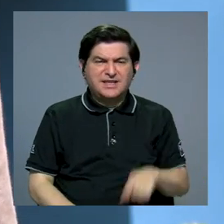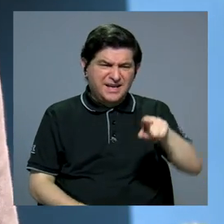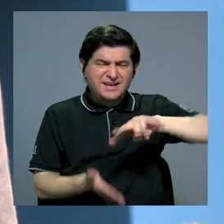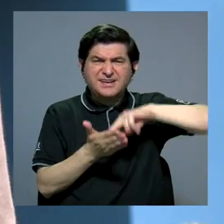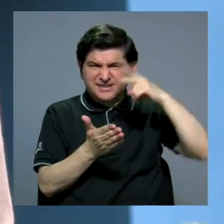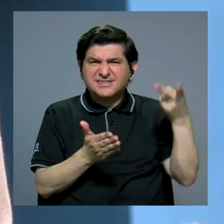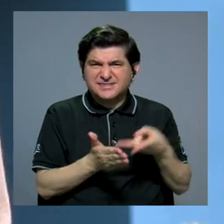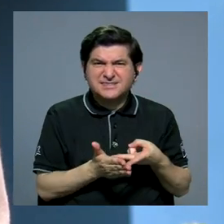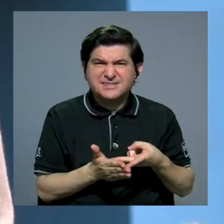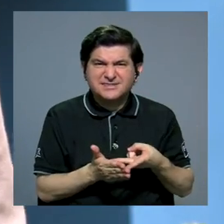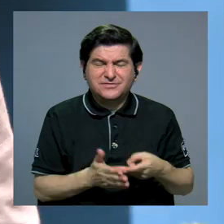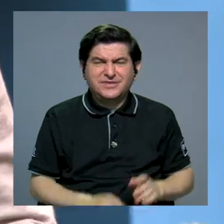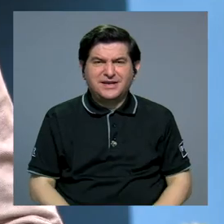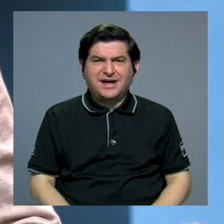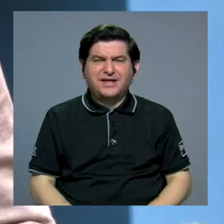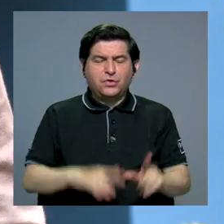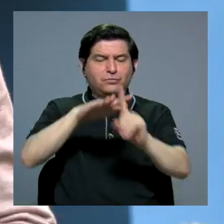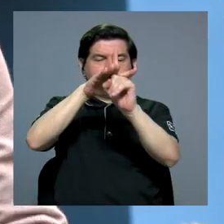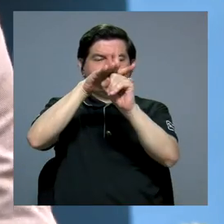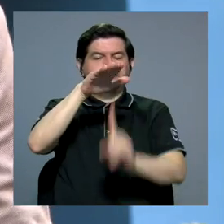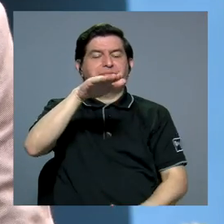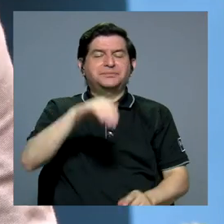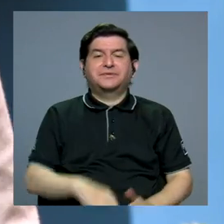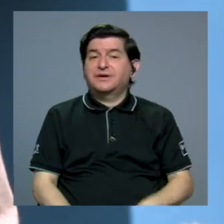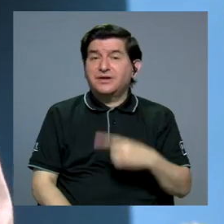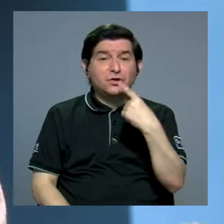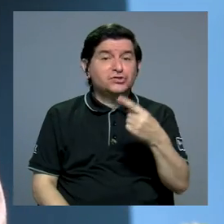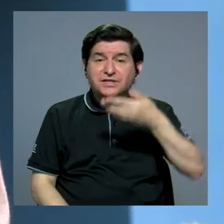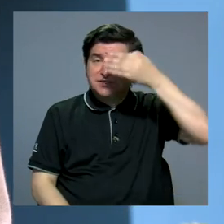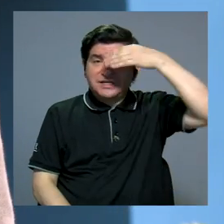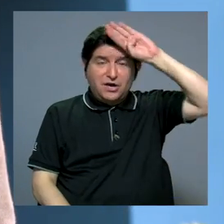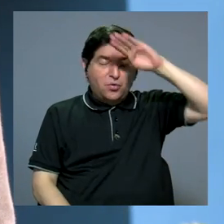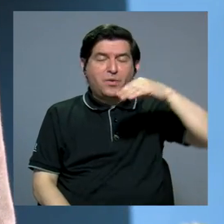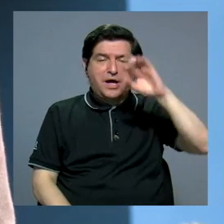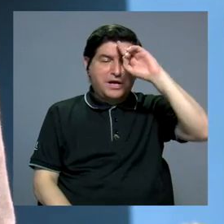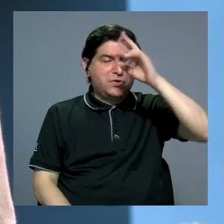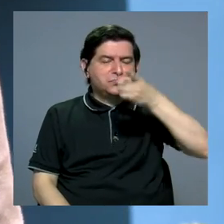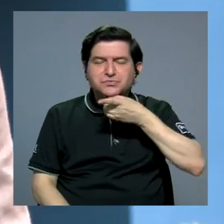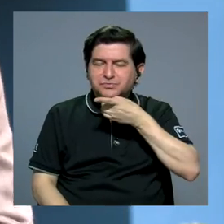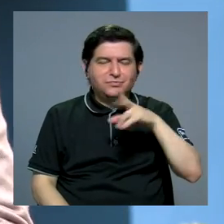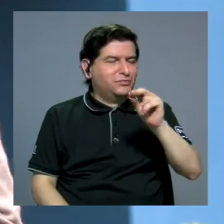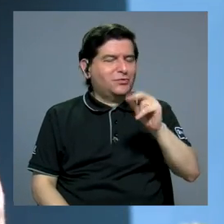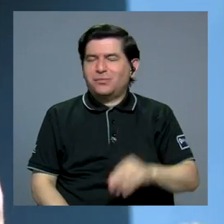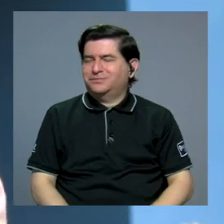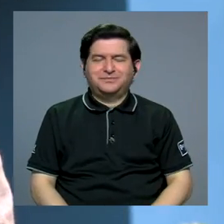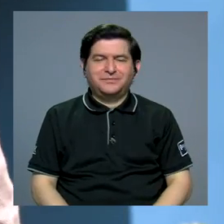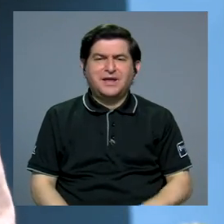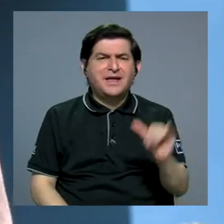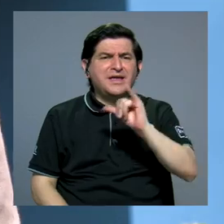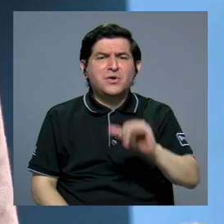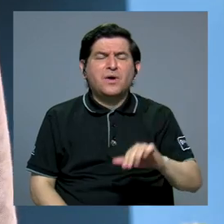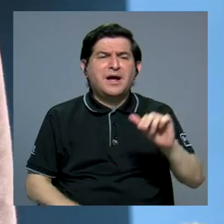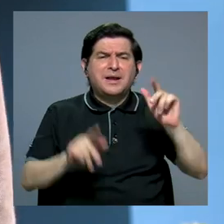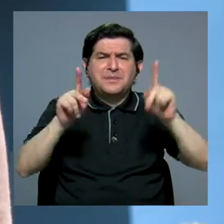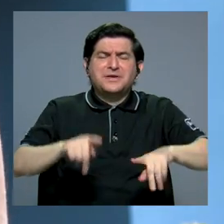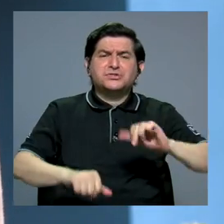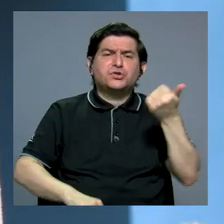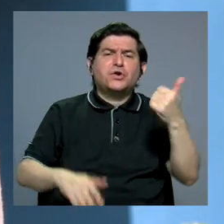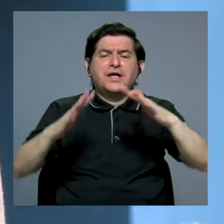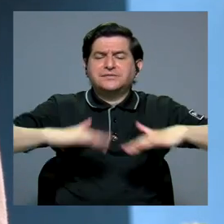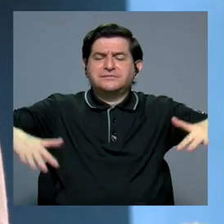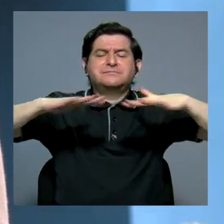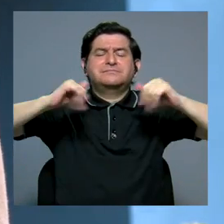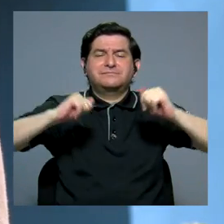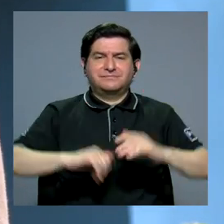significación que invisibilizaba, porque no se decía cubanos, dominicanos, etcétera, sino como si fueran de otro espacio y